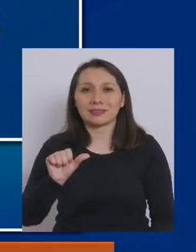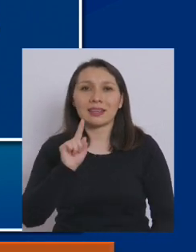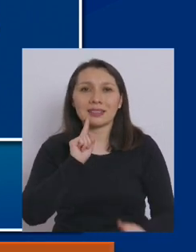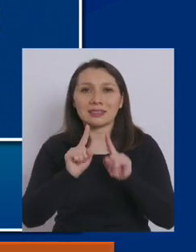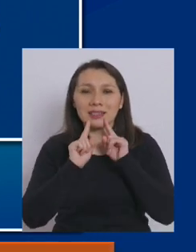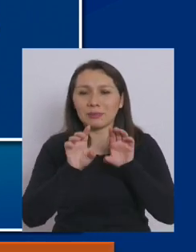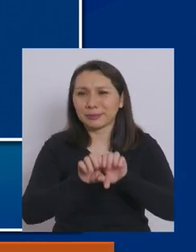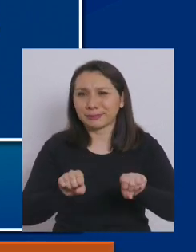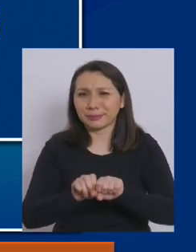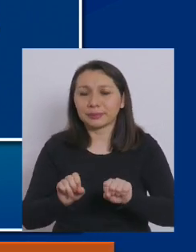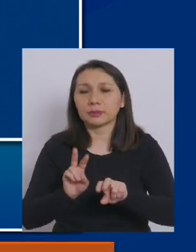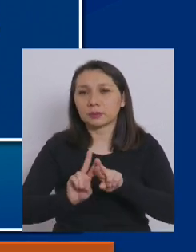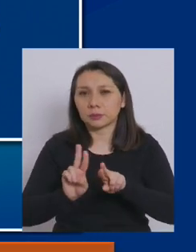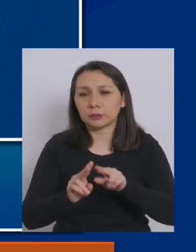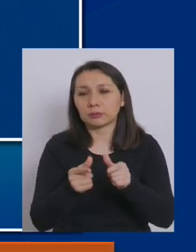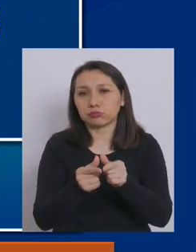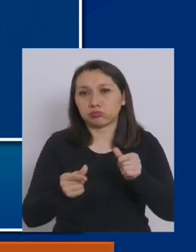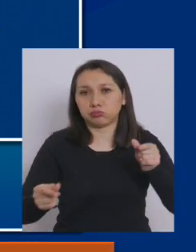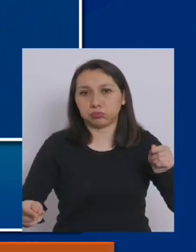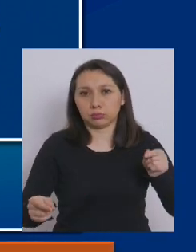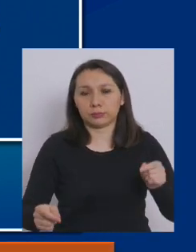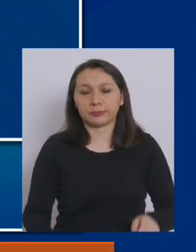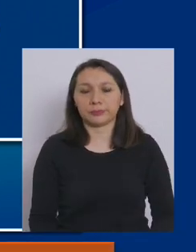exámenes a nivel país.